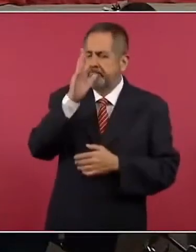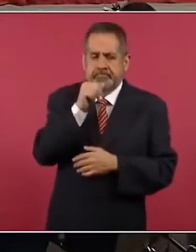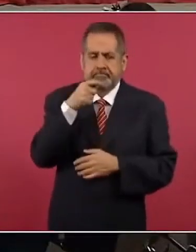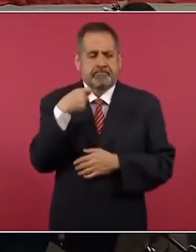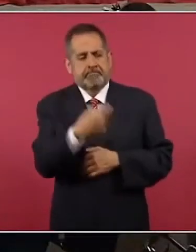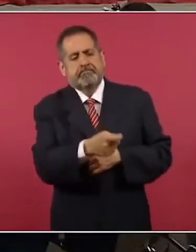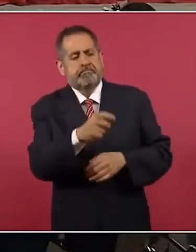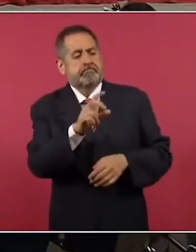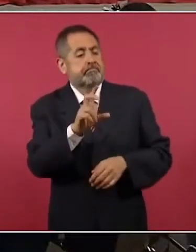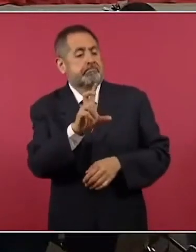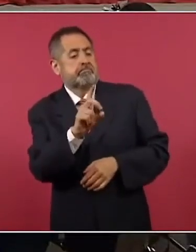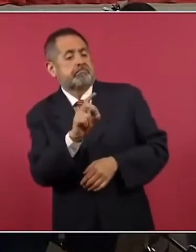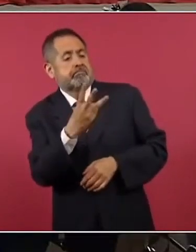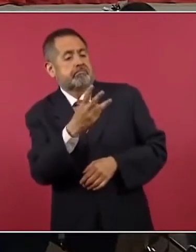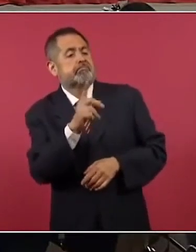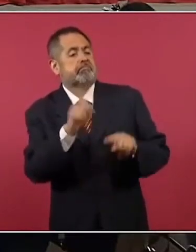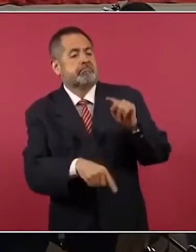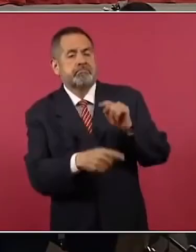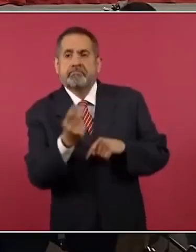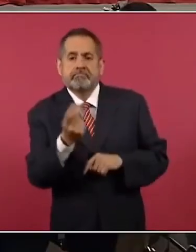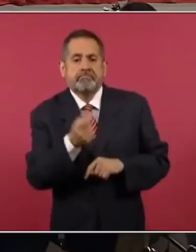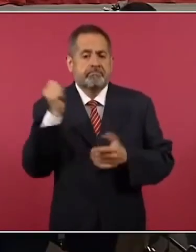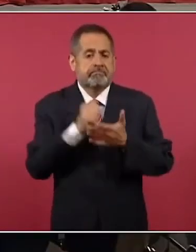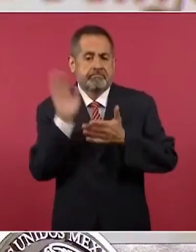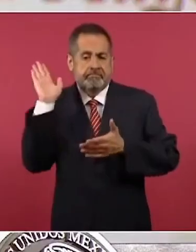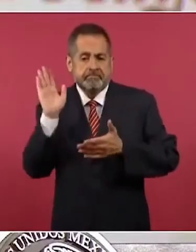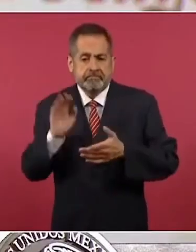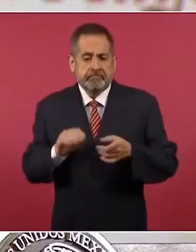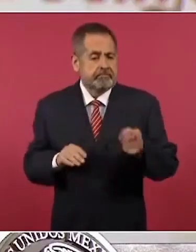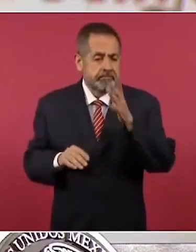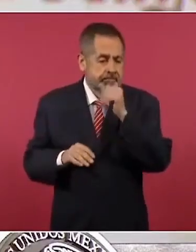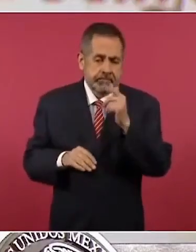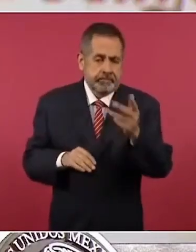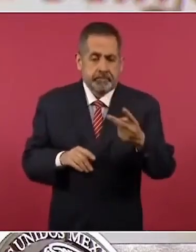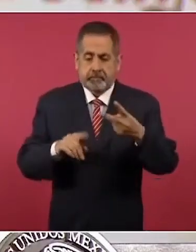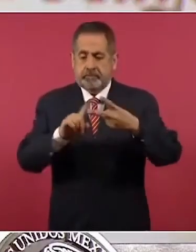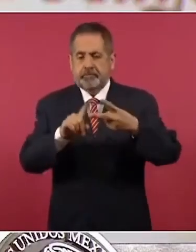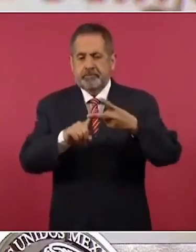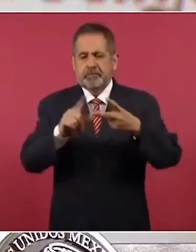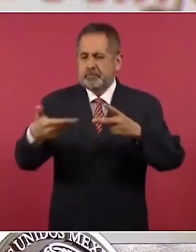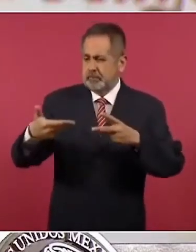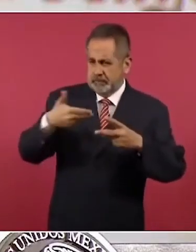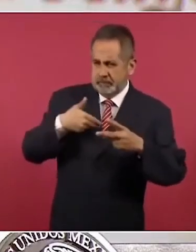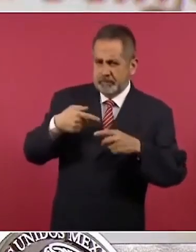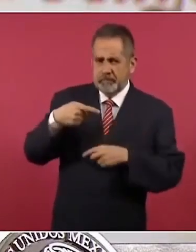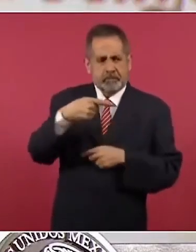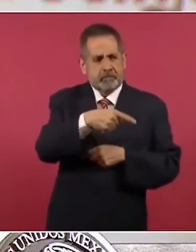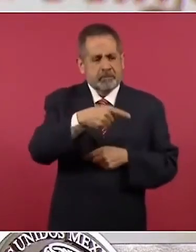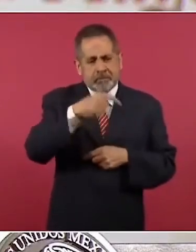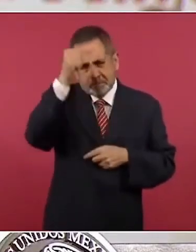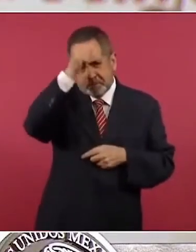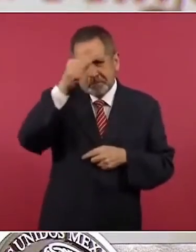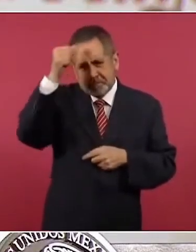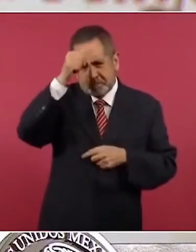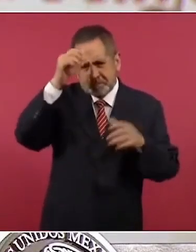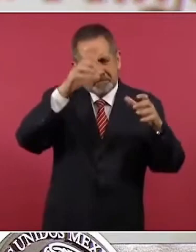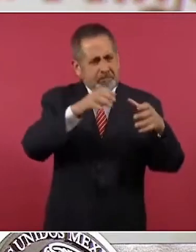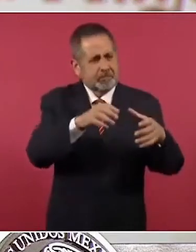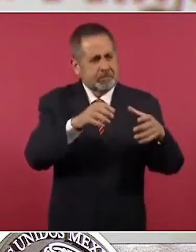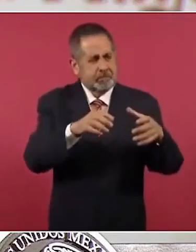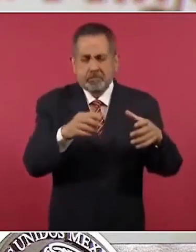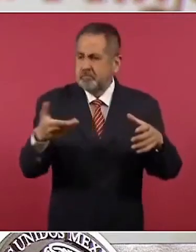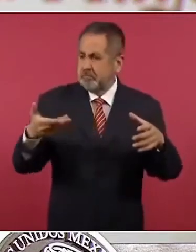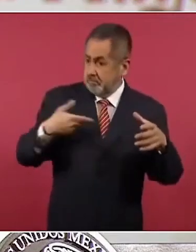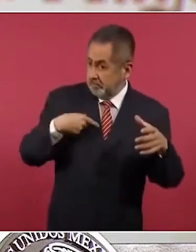33. Igualmente fuimos notificados de la petición contra unos sacerdotes extranjeros, esa la